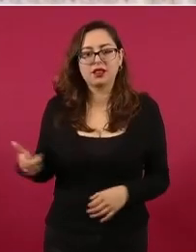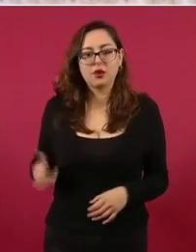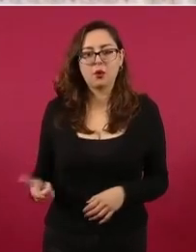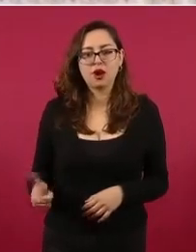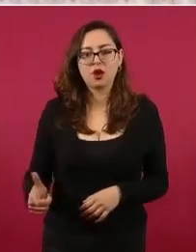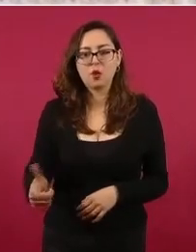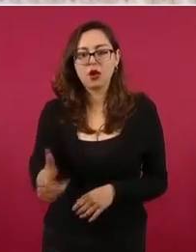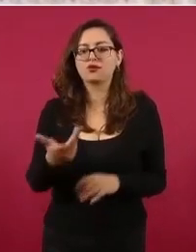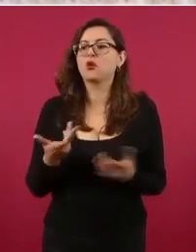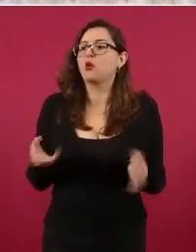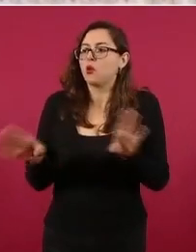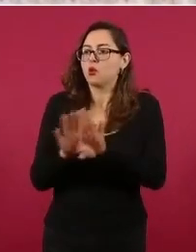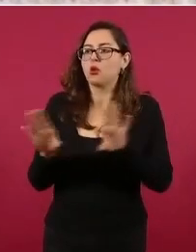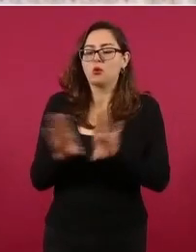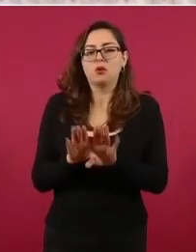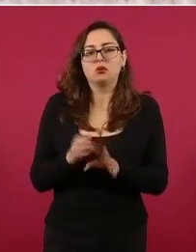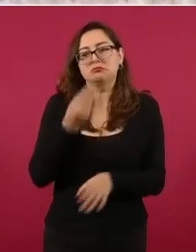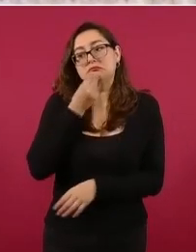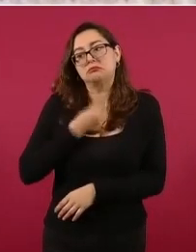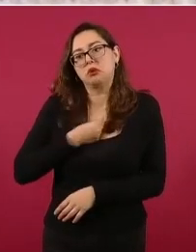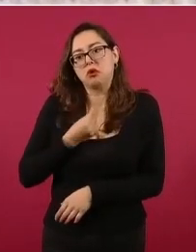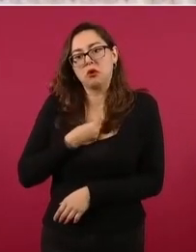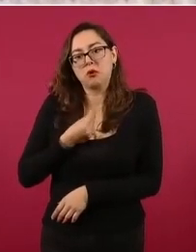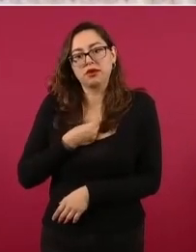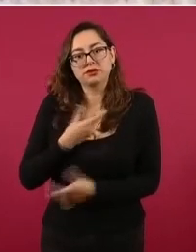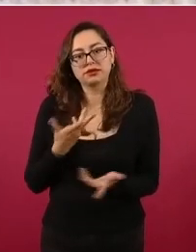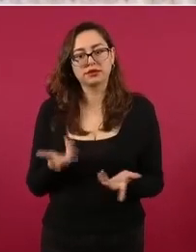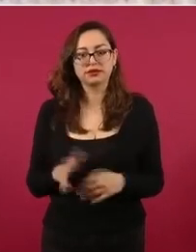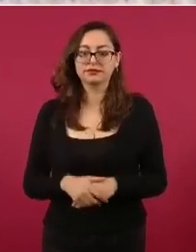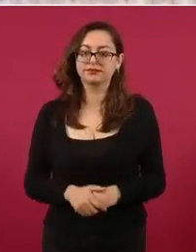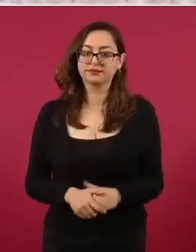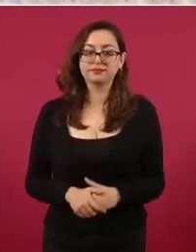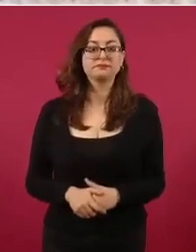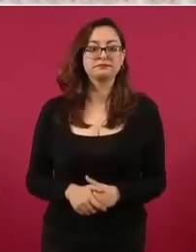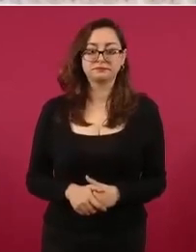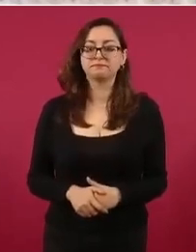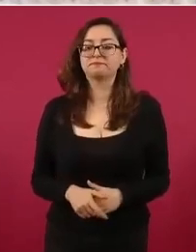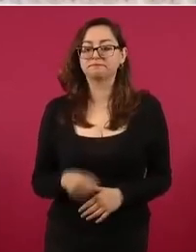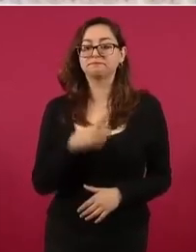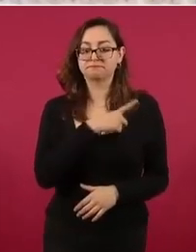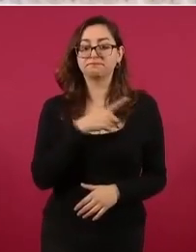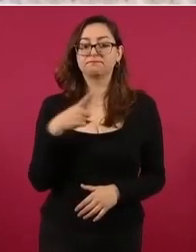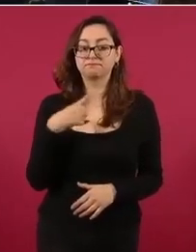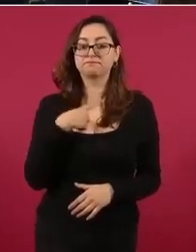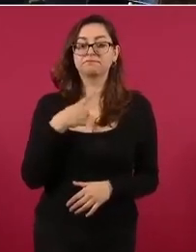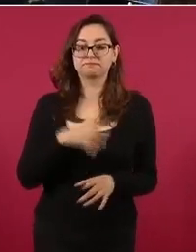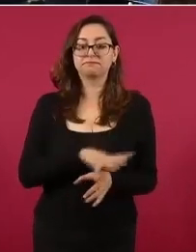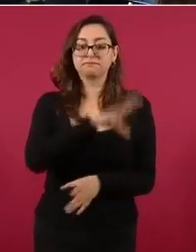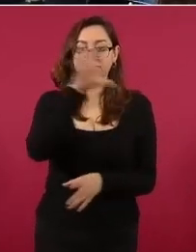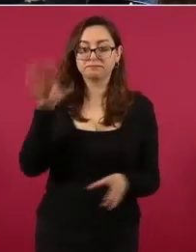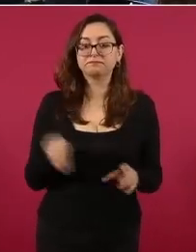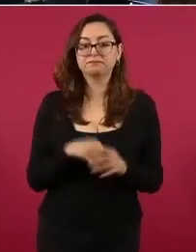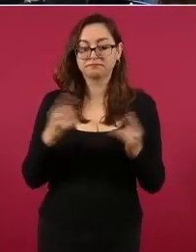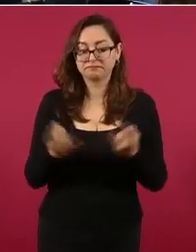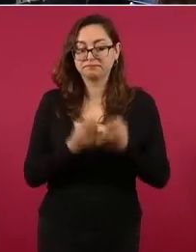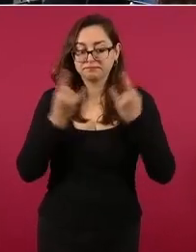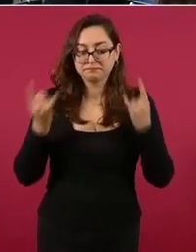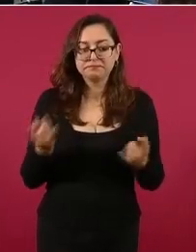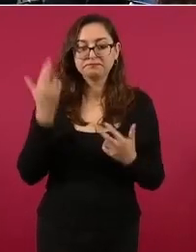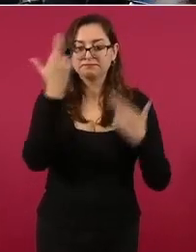Entonces, sí va a haber una revisión a este caso a fondo.